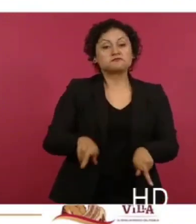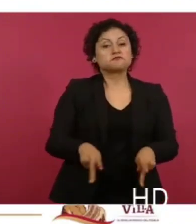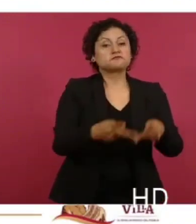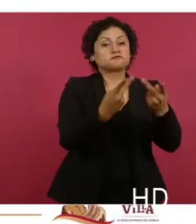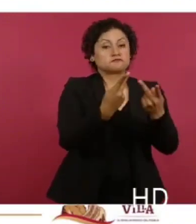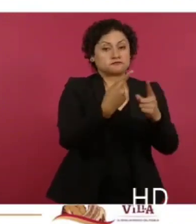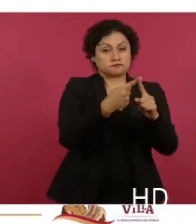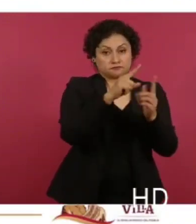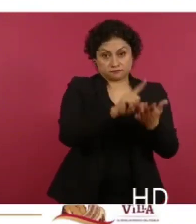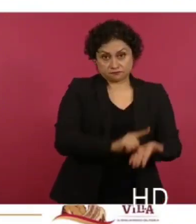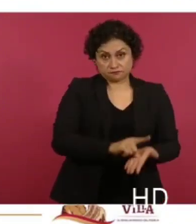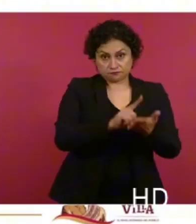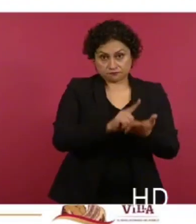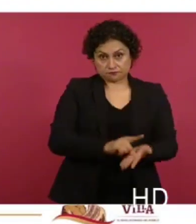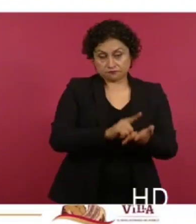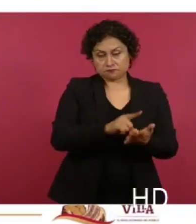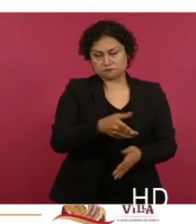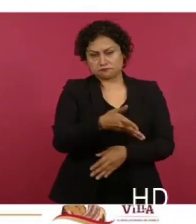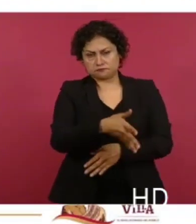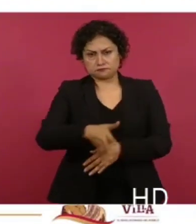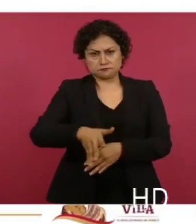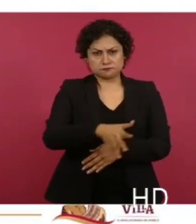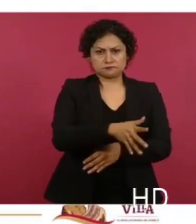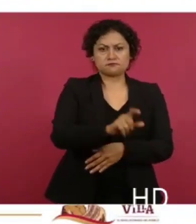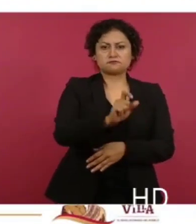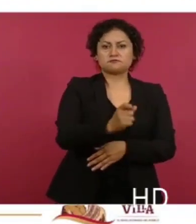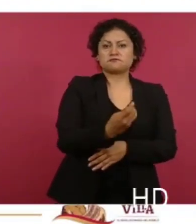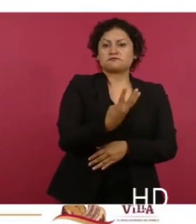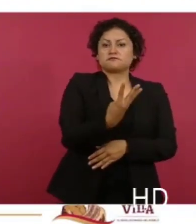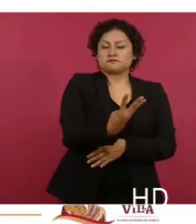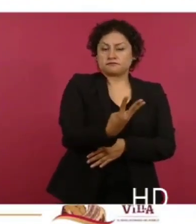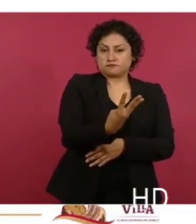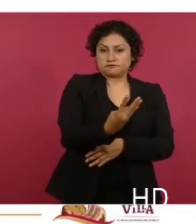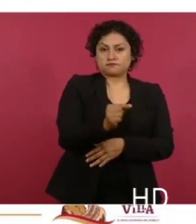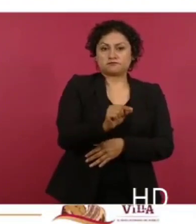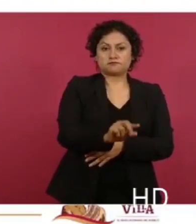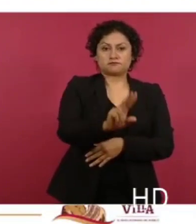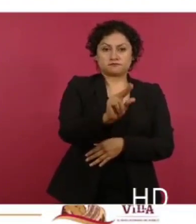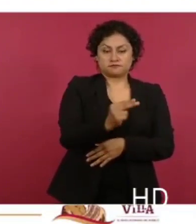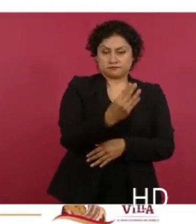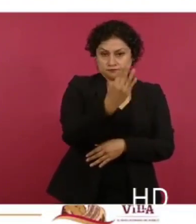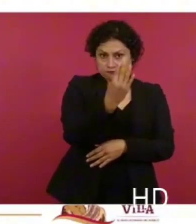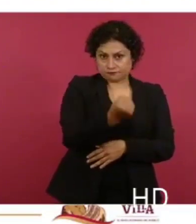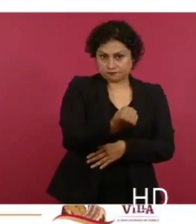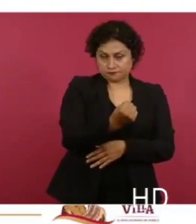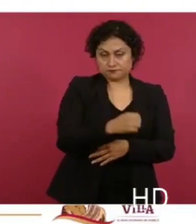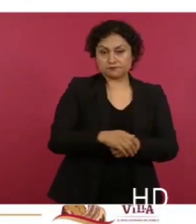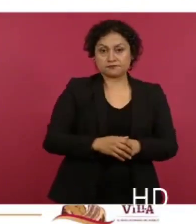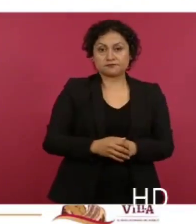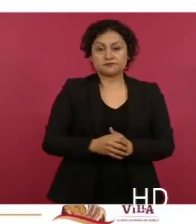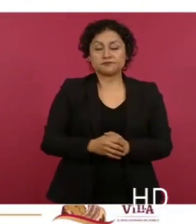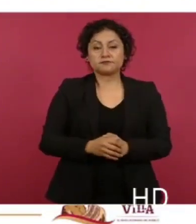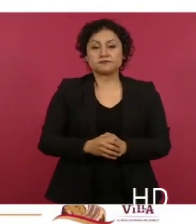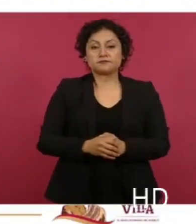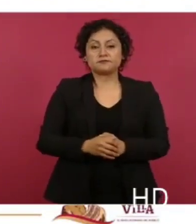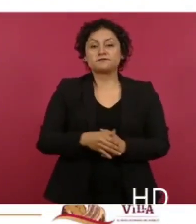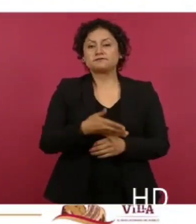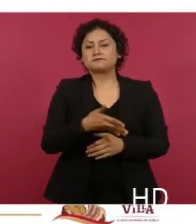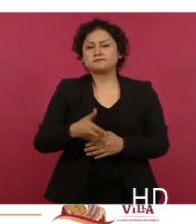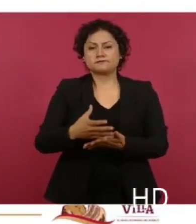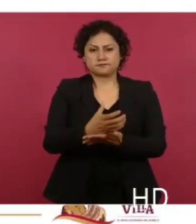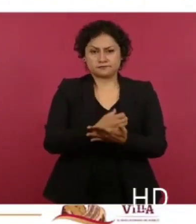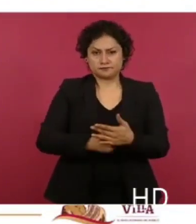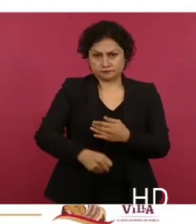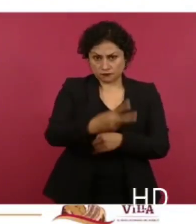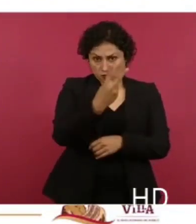litro de diésel en promedio a un costo de 24 pesos con 89 centavos. Casi dos pesos de